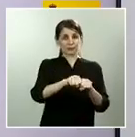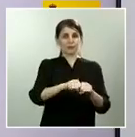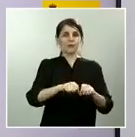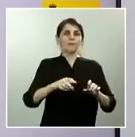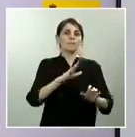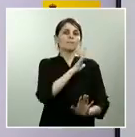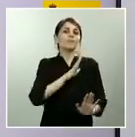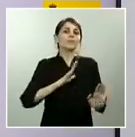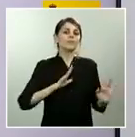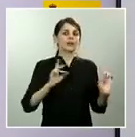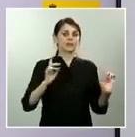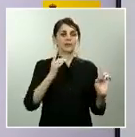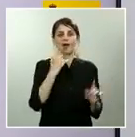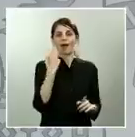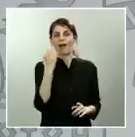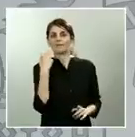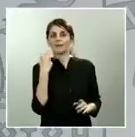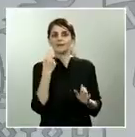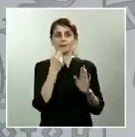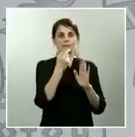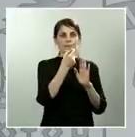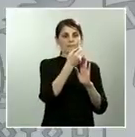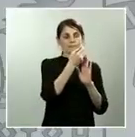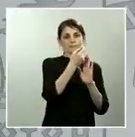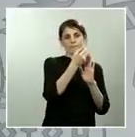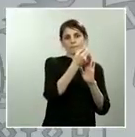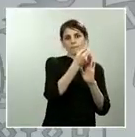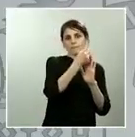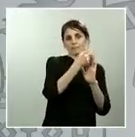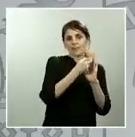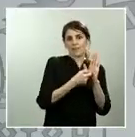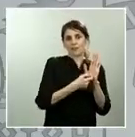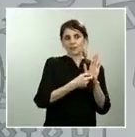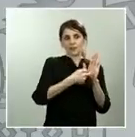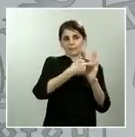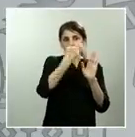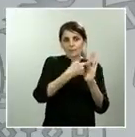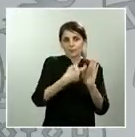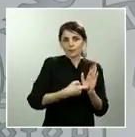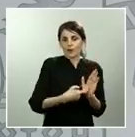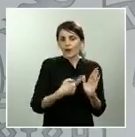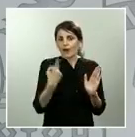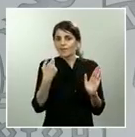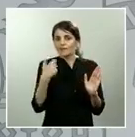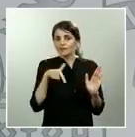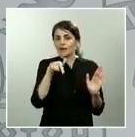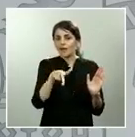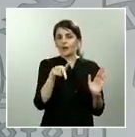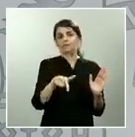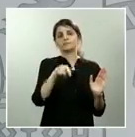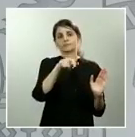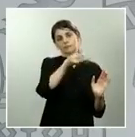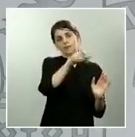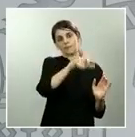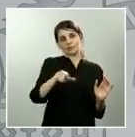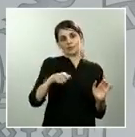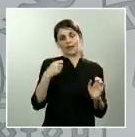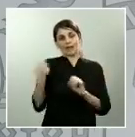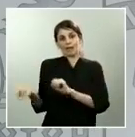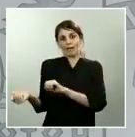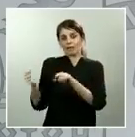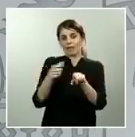desescalada fuera un elemento necesario para que las personas pudieran tener un lugar alternativo para el